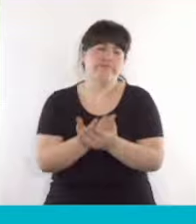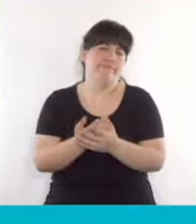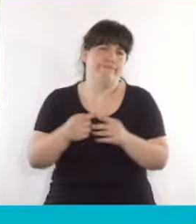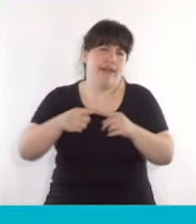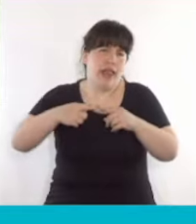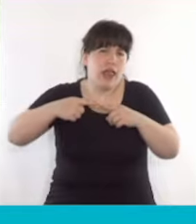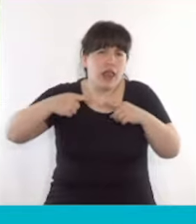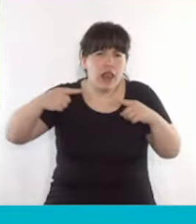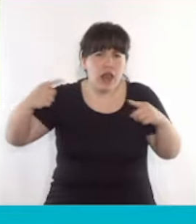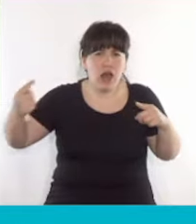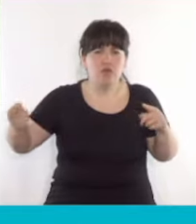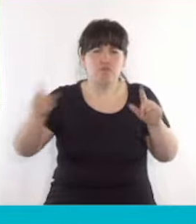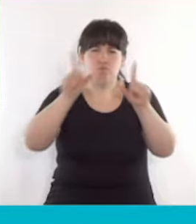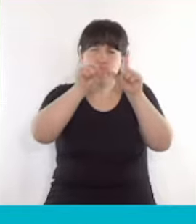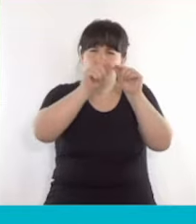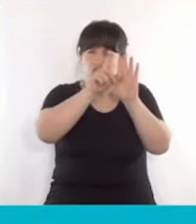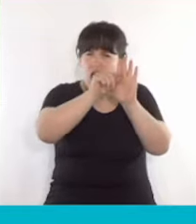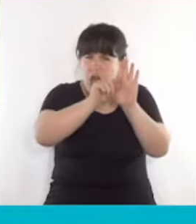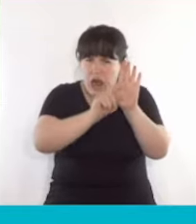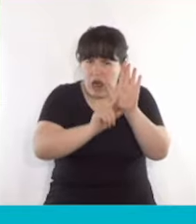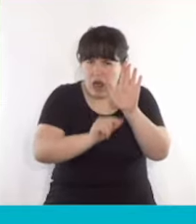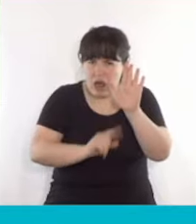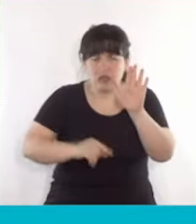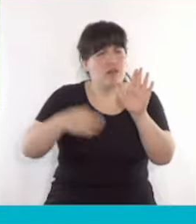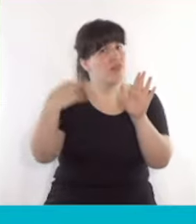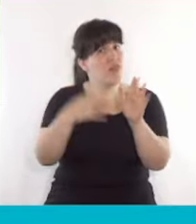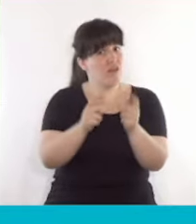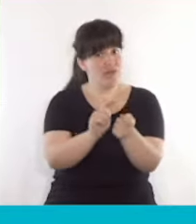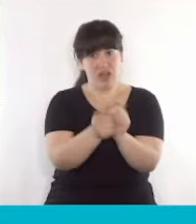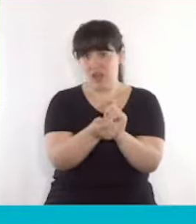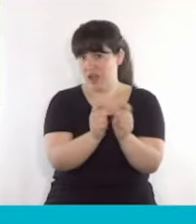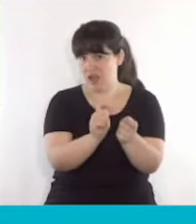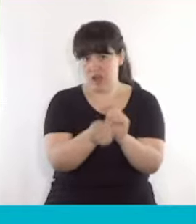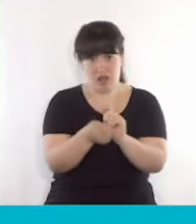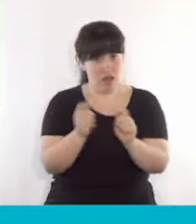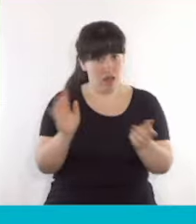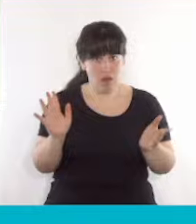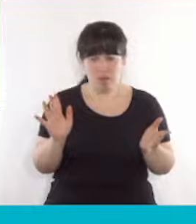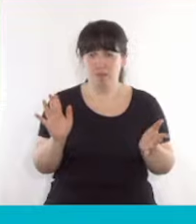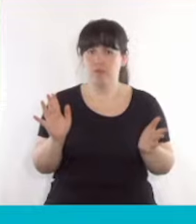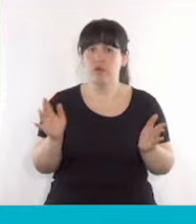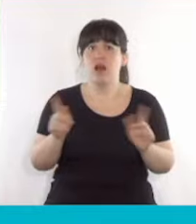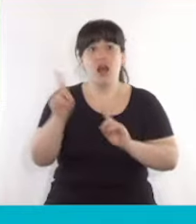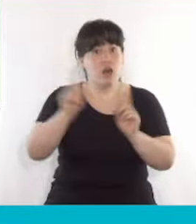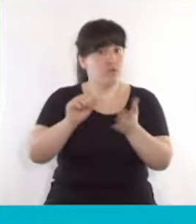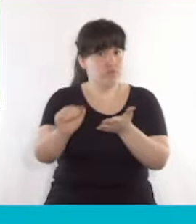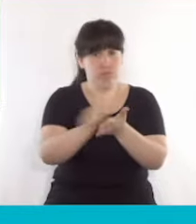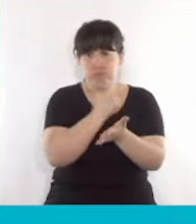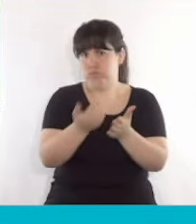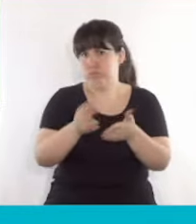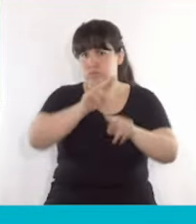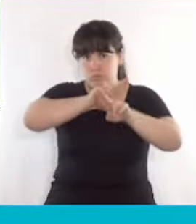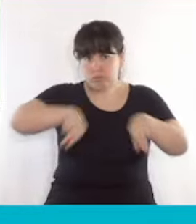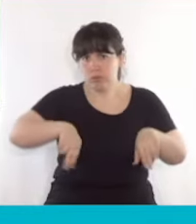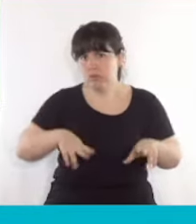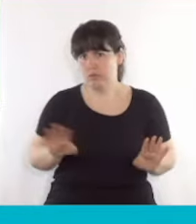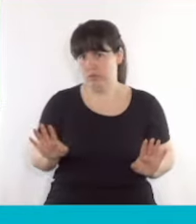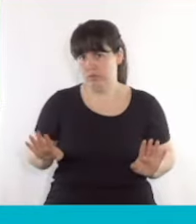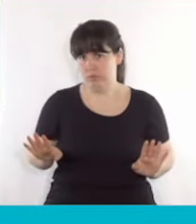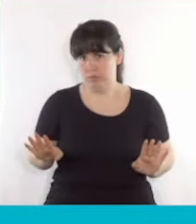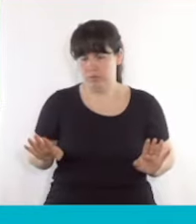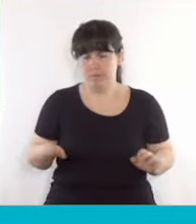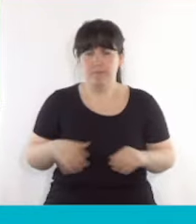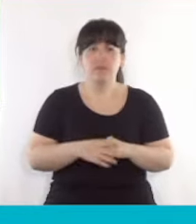listado de artículos que merecen ser reformados, modificados, incluso muchos de ellos derogados. Y acá me corro